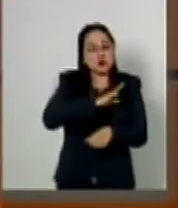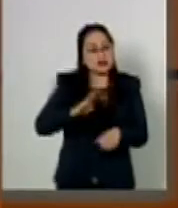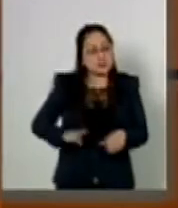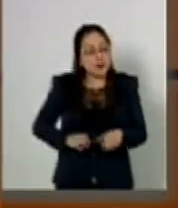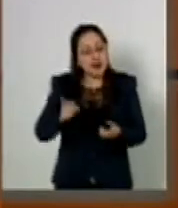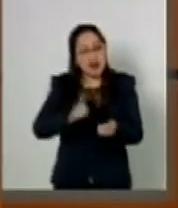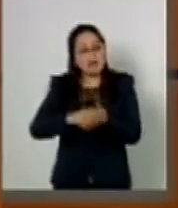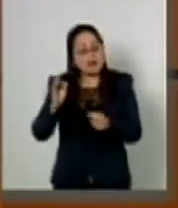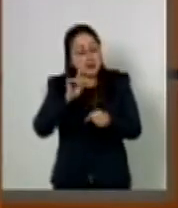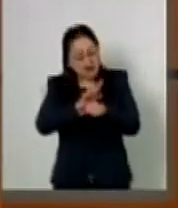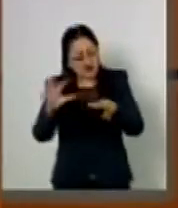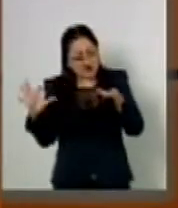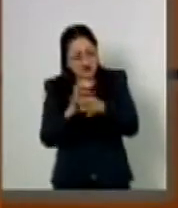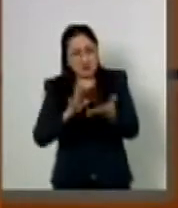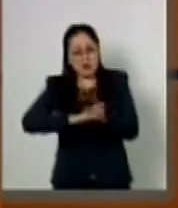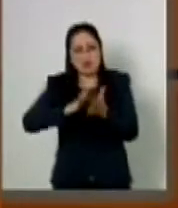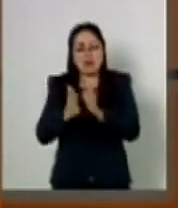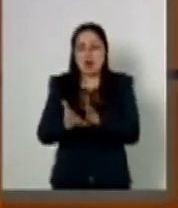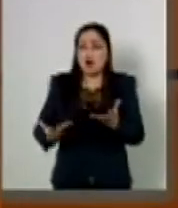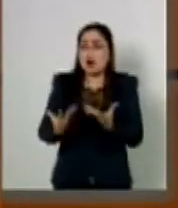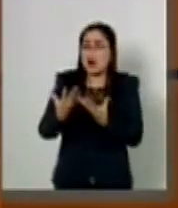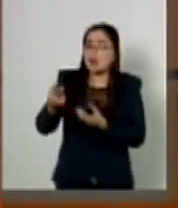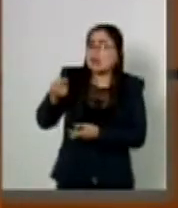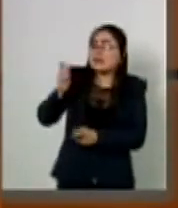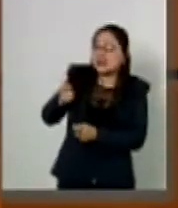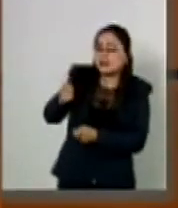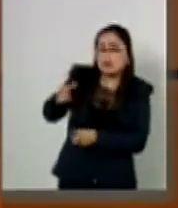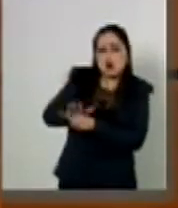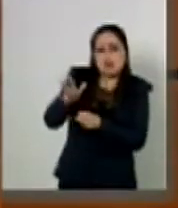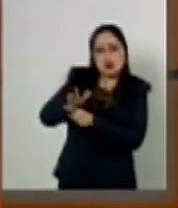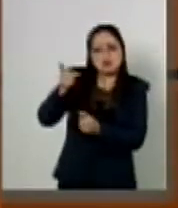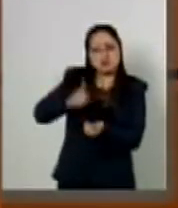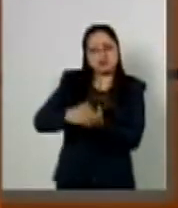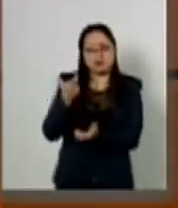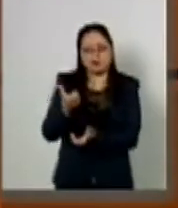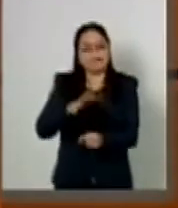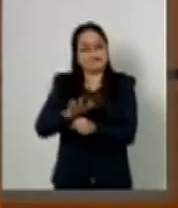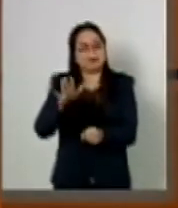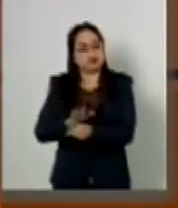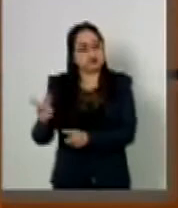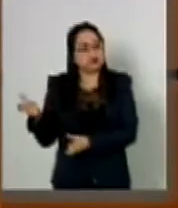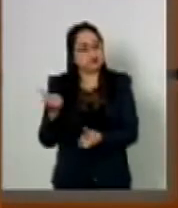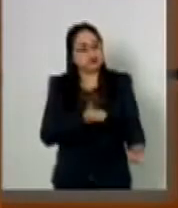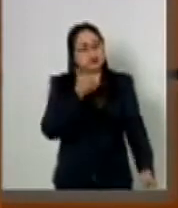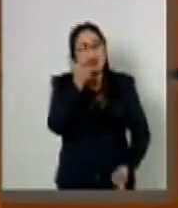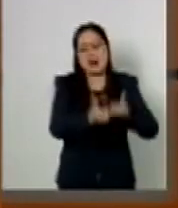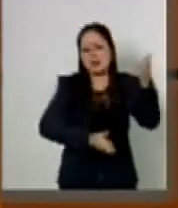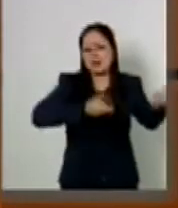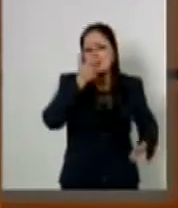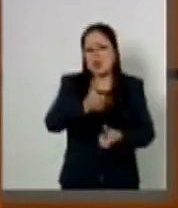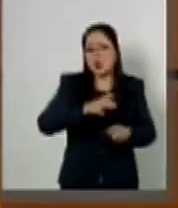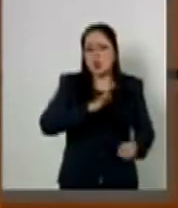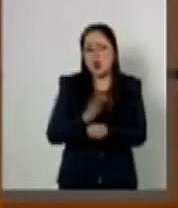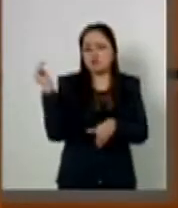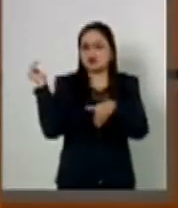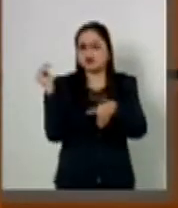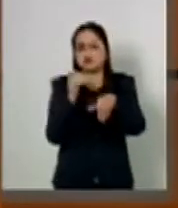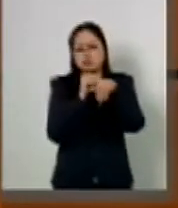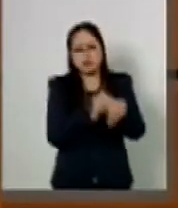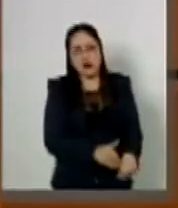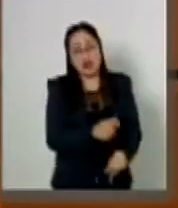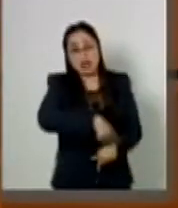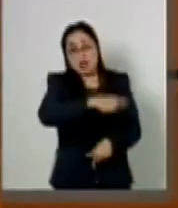trata de una amenaza que cuenta con recursos financieros para corromper o violentar voluntades o incluso